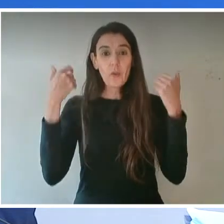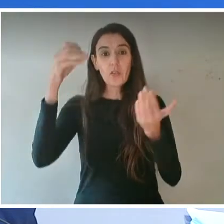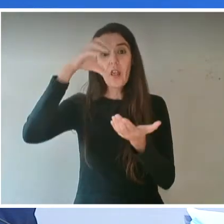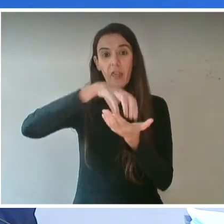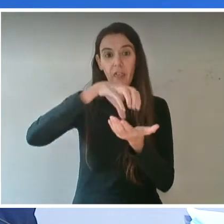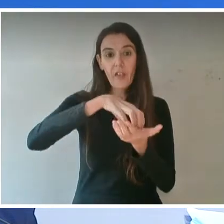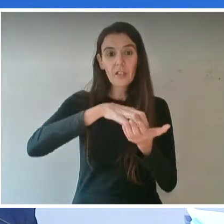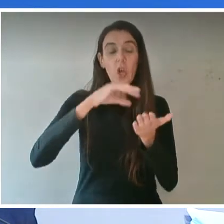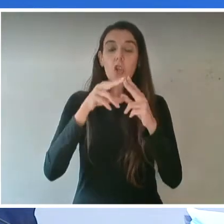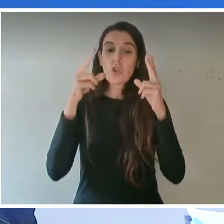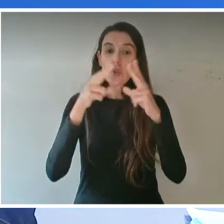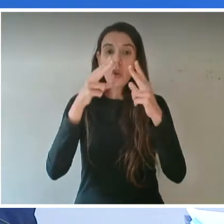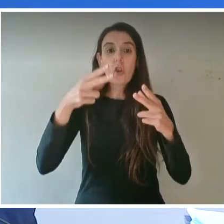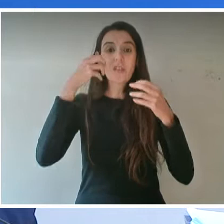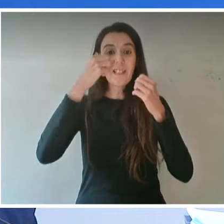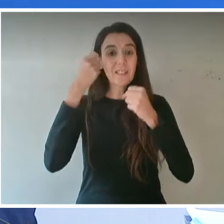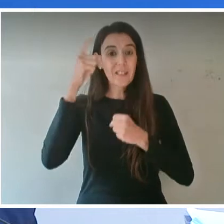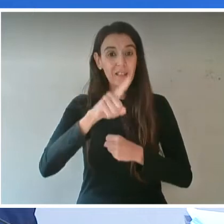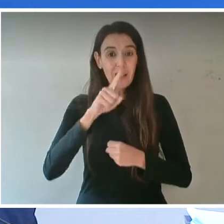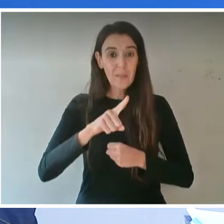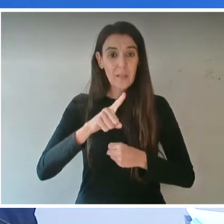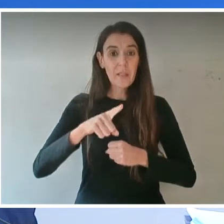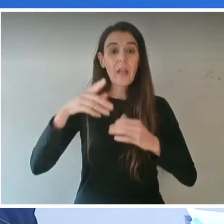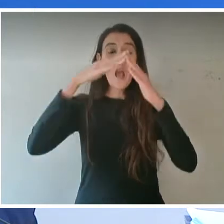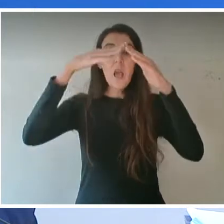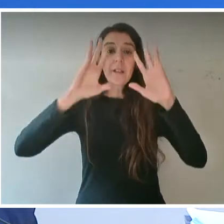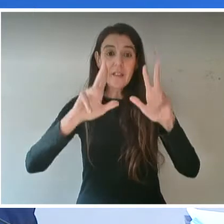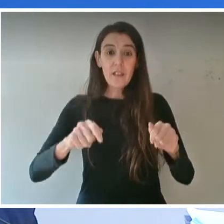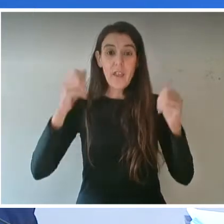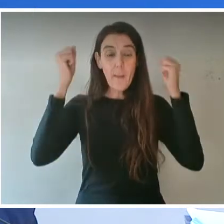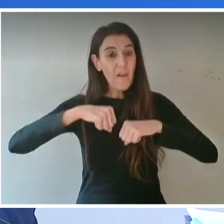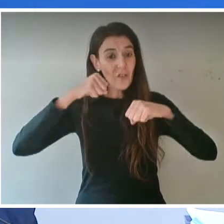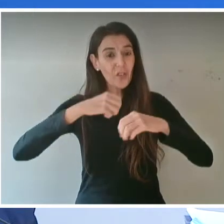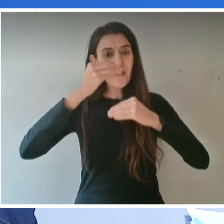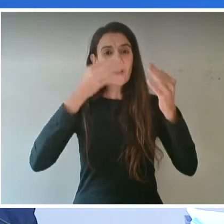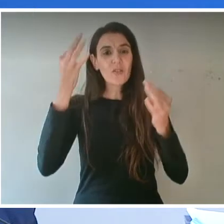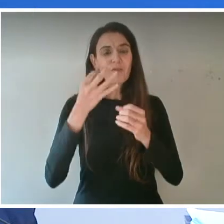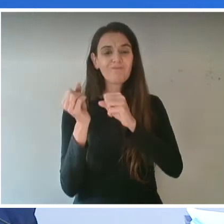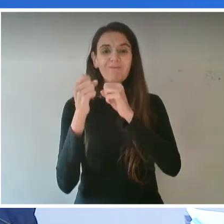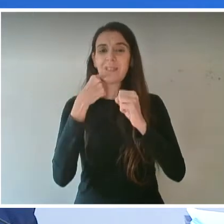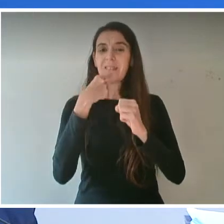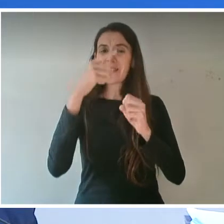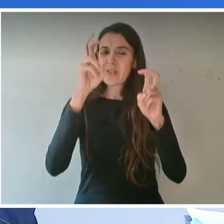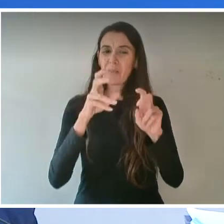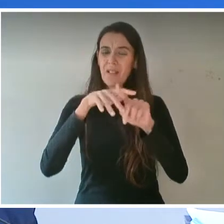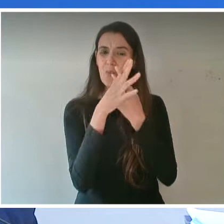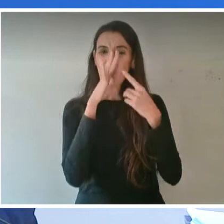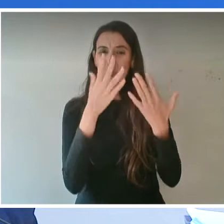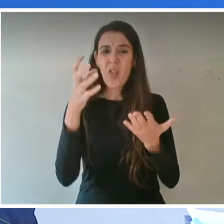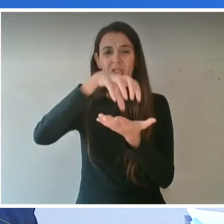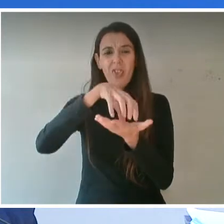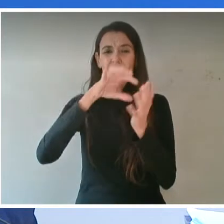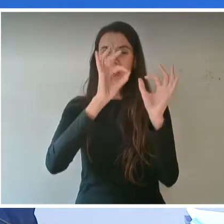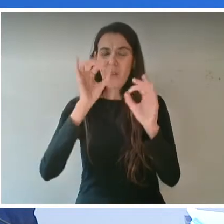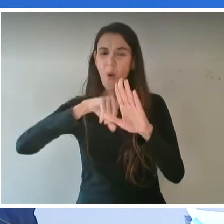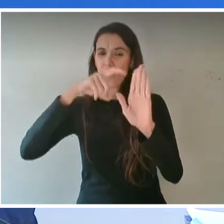sociosanitarios, concretos residencias de mayores, a los que se le ha vuelto a trasladar que la situación de estos centros es absolutamente